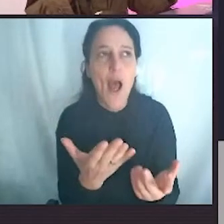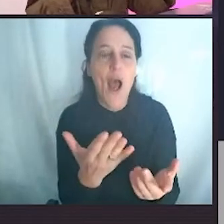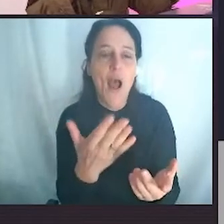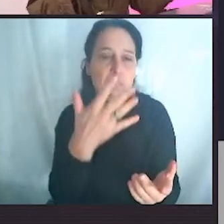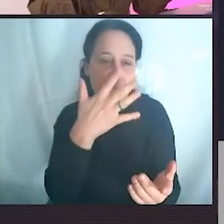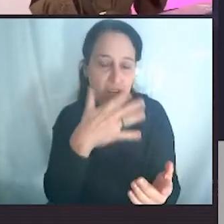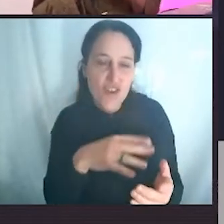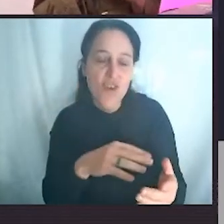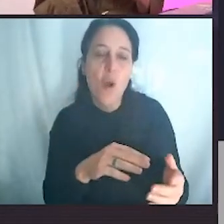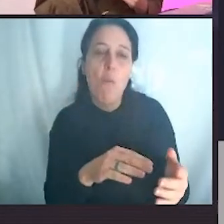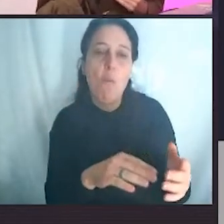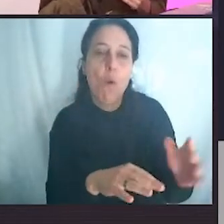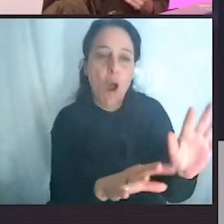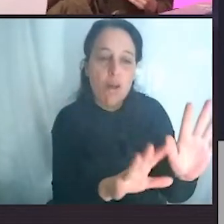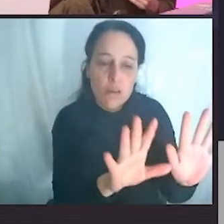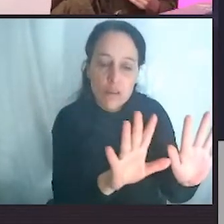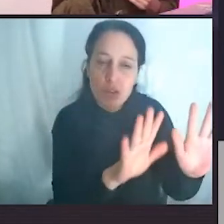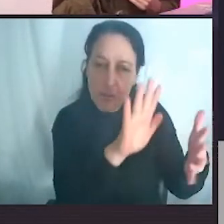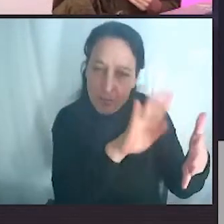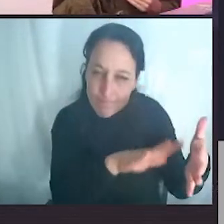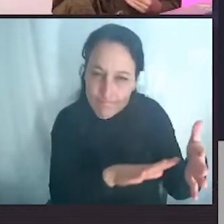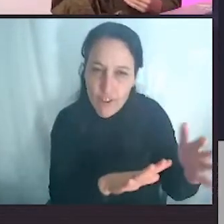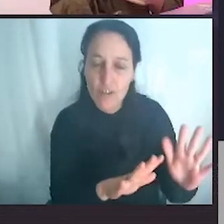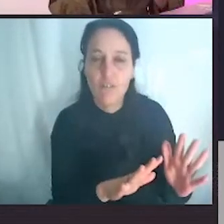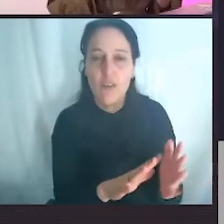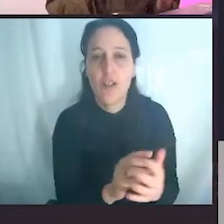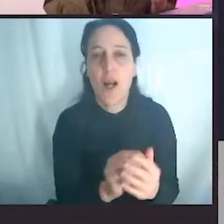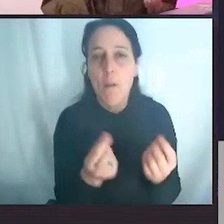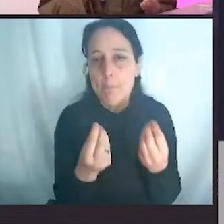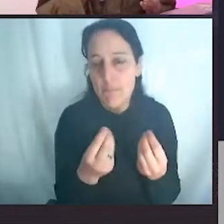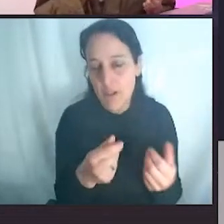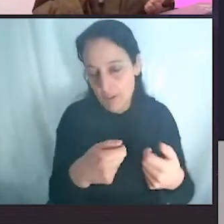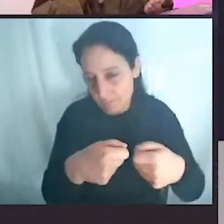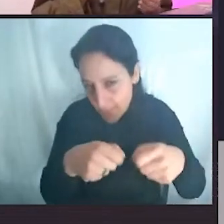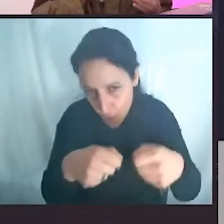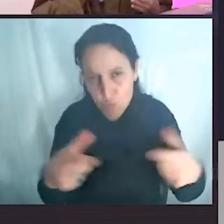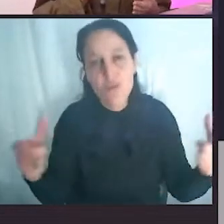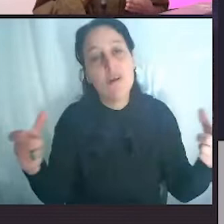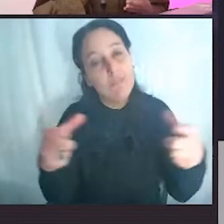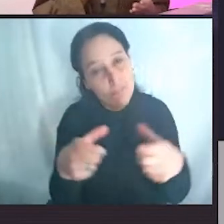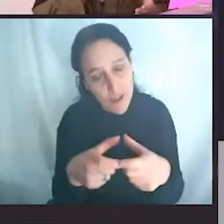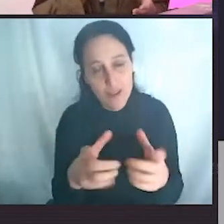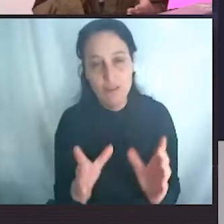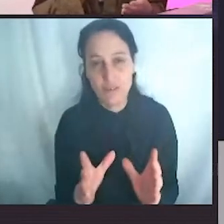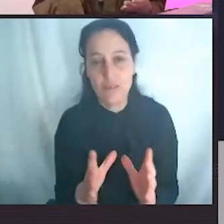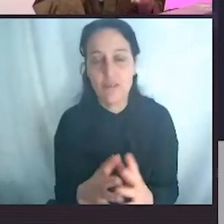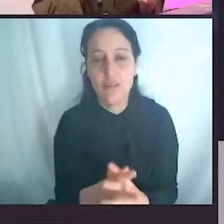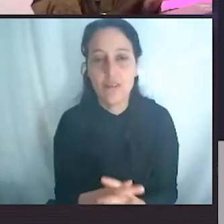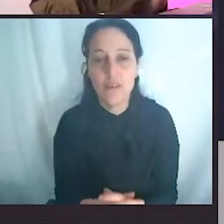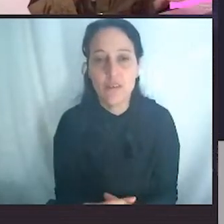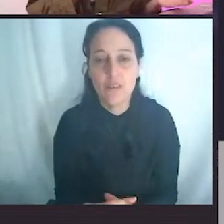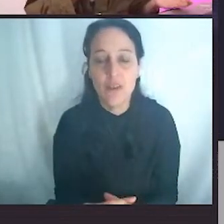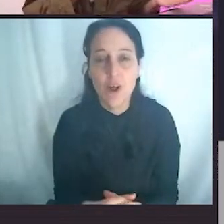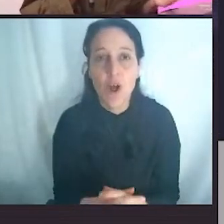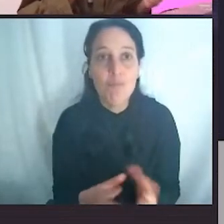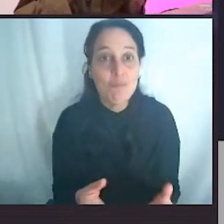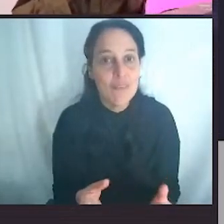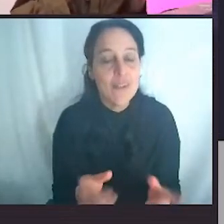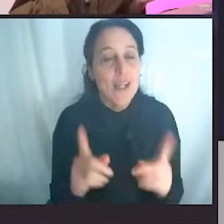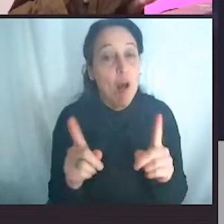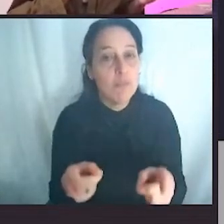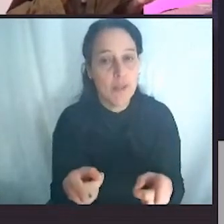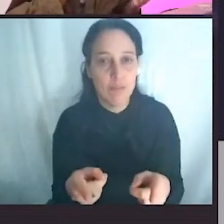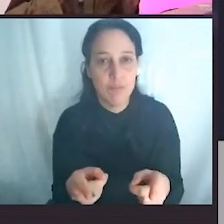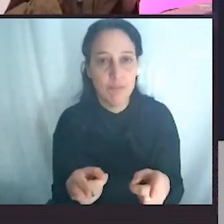para reducción del uso de plásticos. Todo esto responde también a una gran tendencia mundial que es la del consumo responsable. Hay muchos